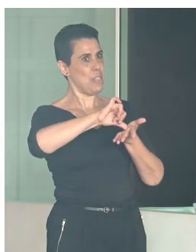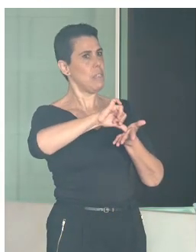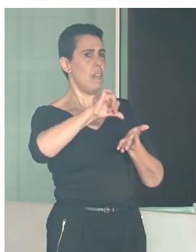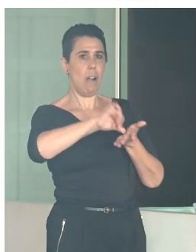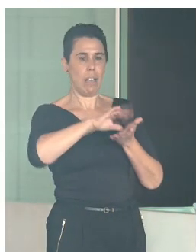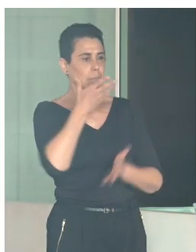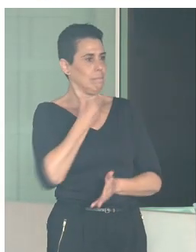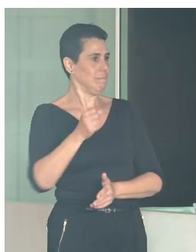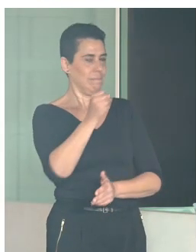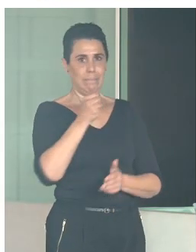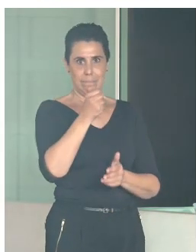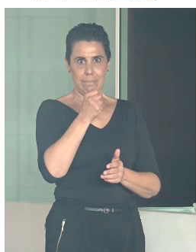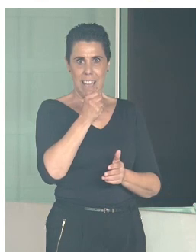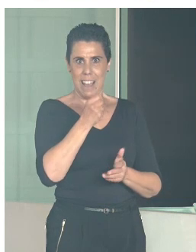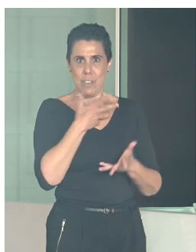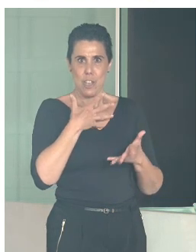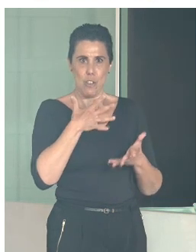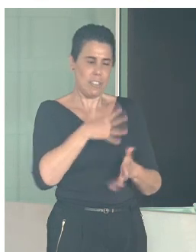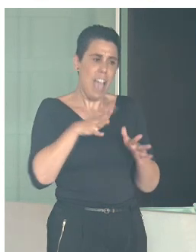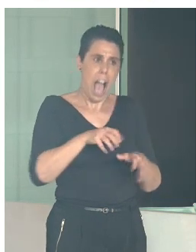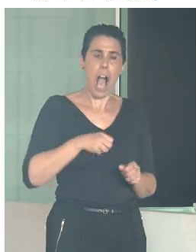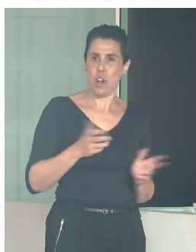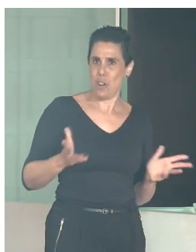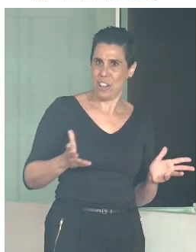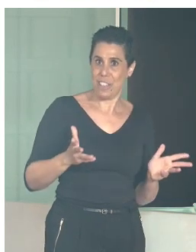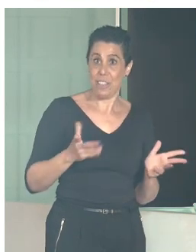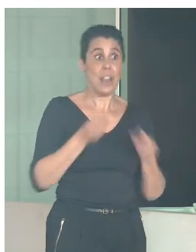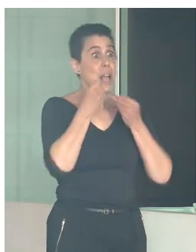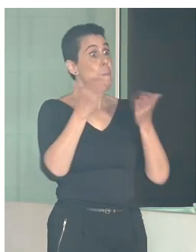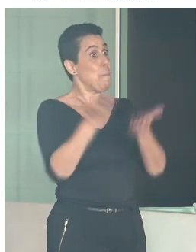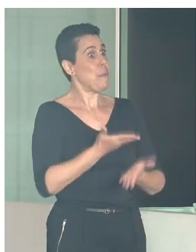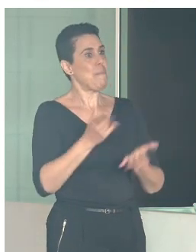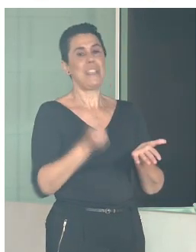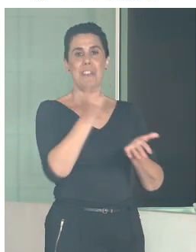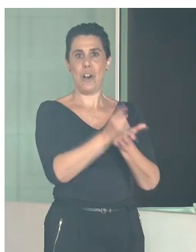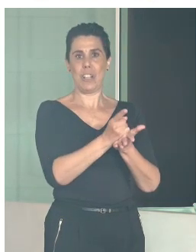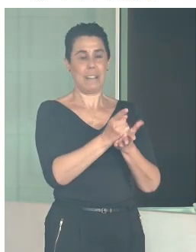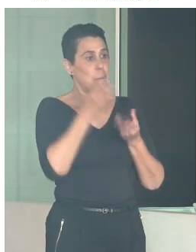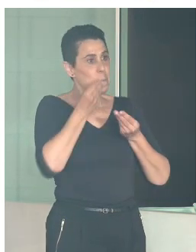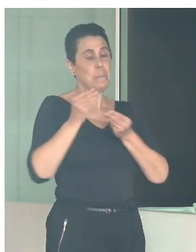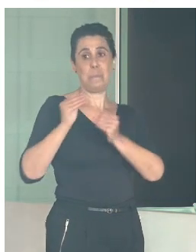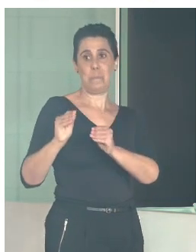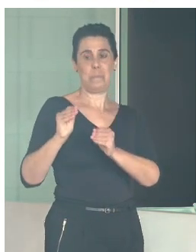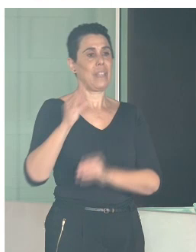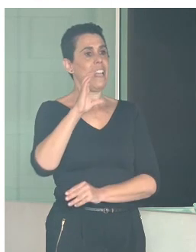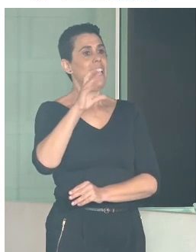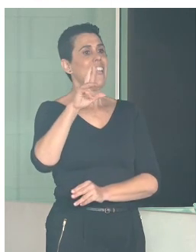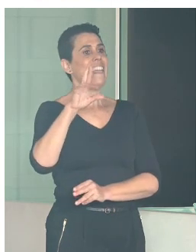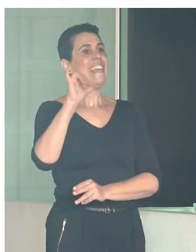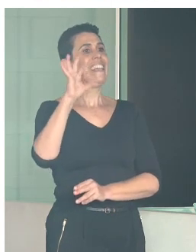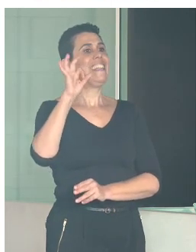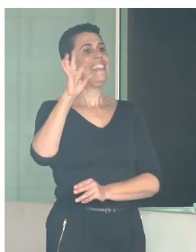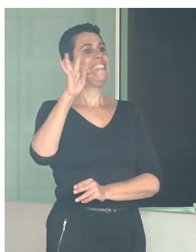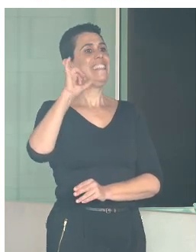es maravillosa y acogedora. Entonces, bienvenidos de nuevo. Y ya le paso la palabra a doña Cristina